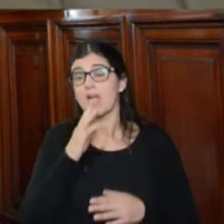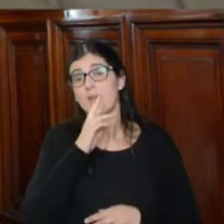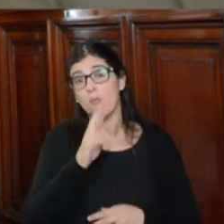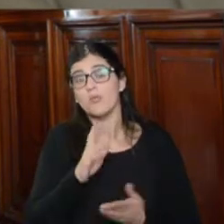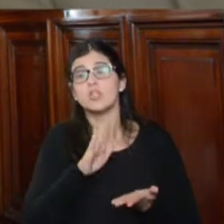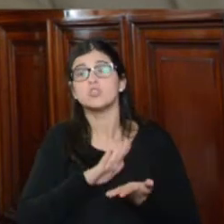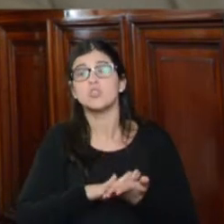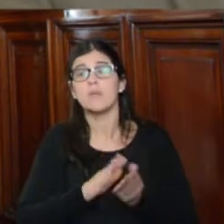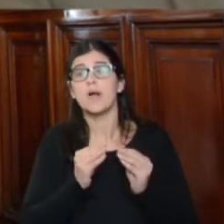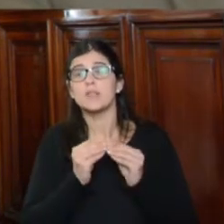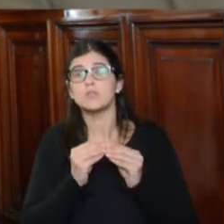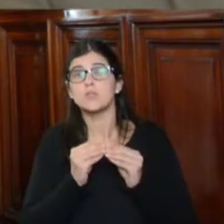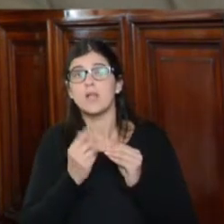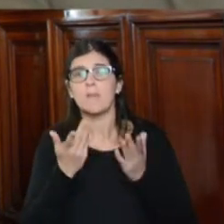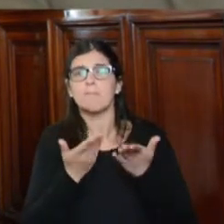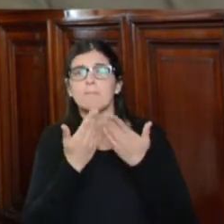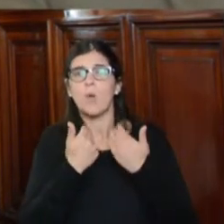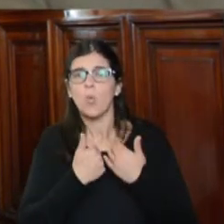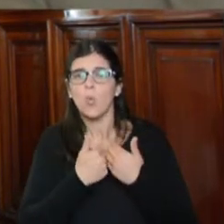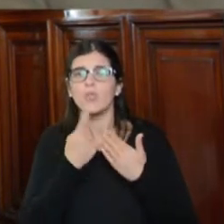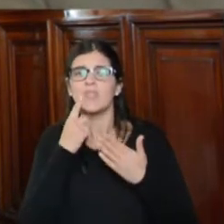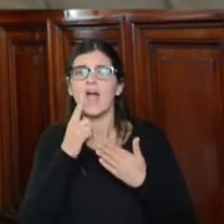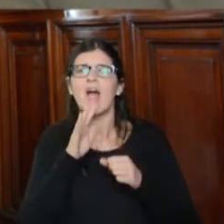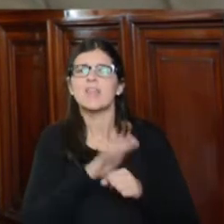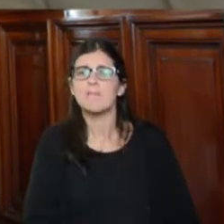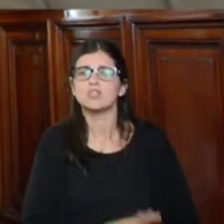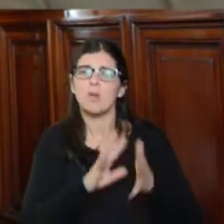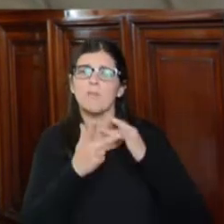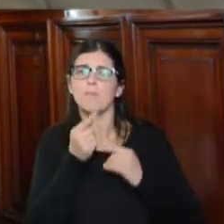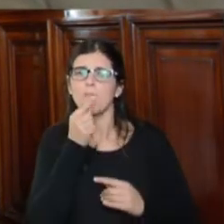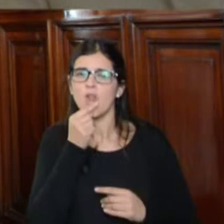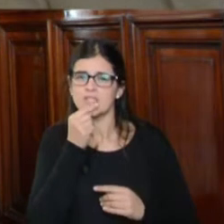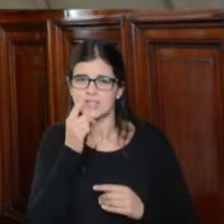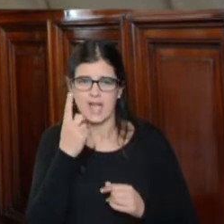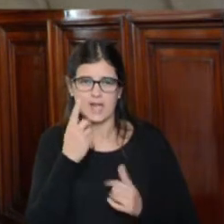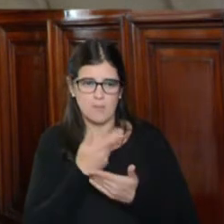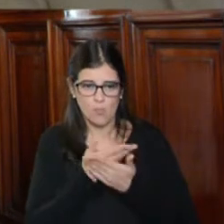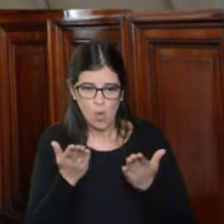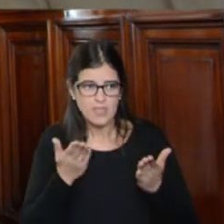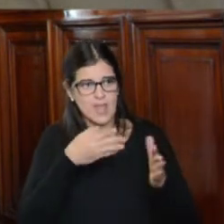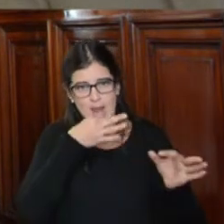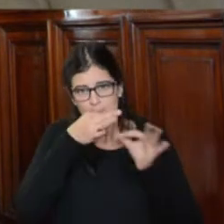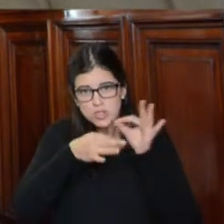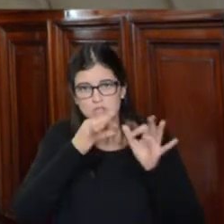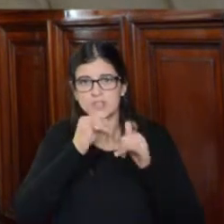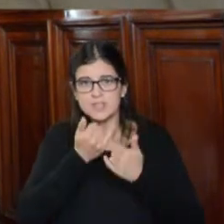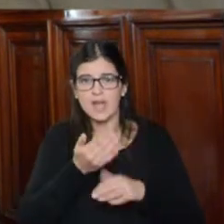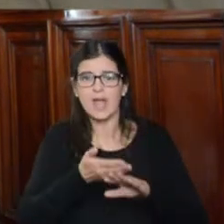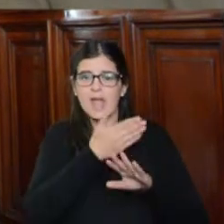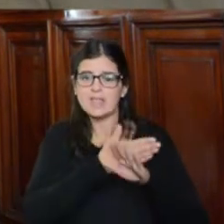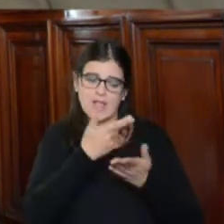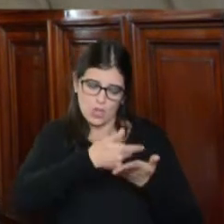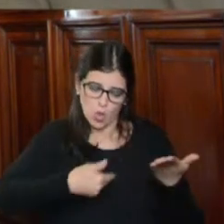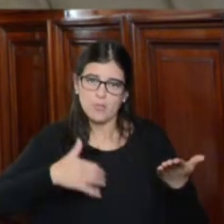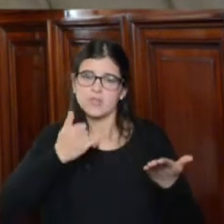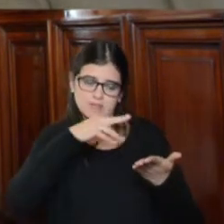la pregunta sobre la represión policial, como bien refleja la exposición que se hace en el documento